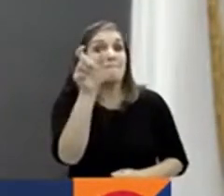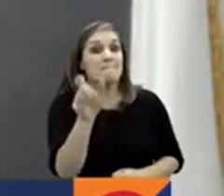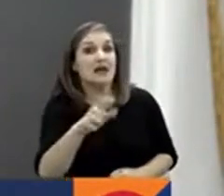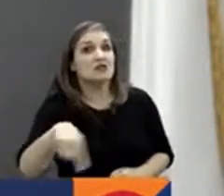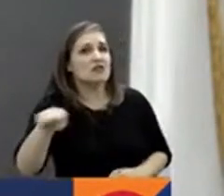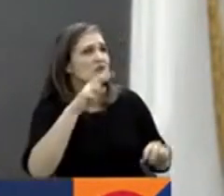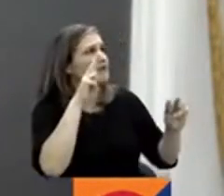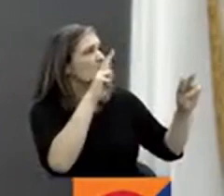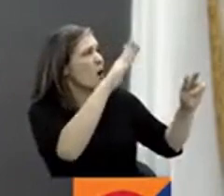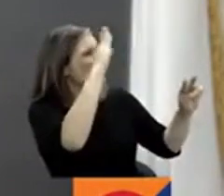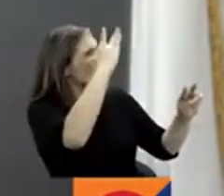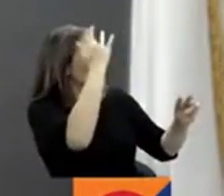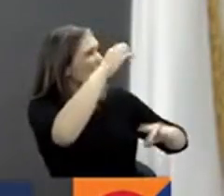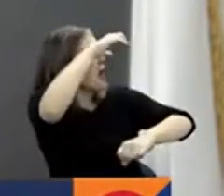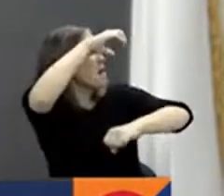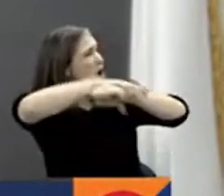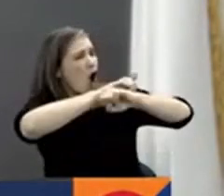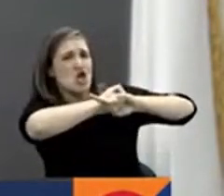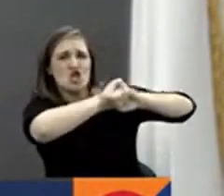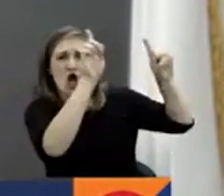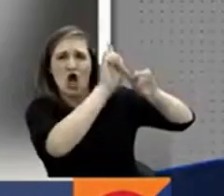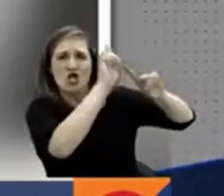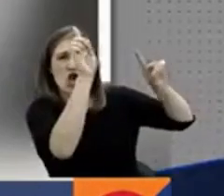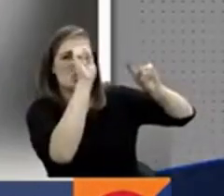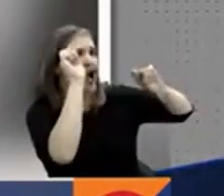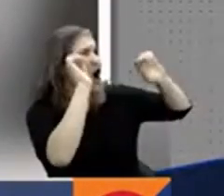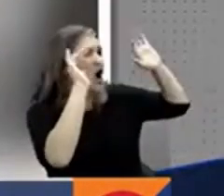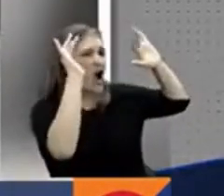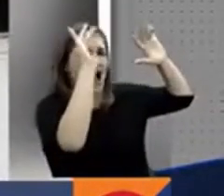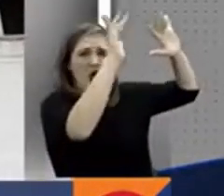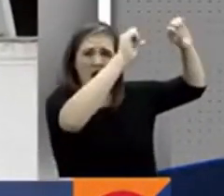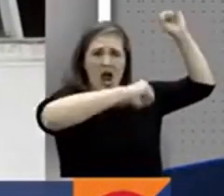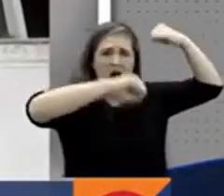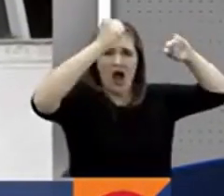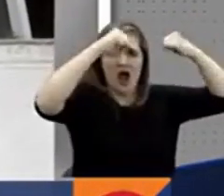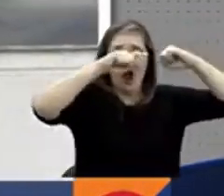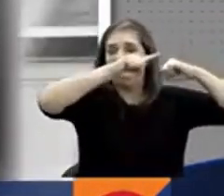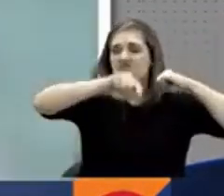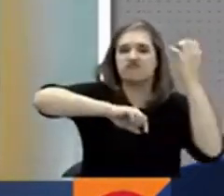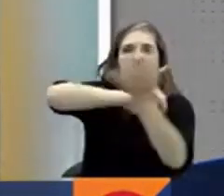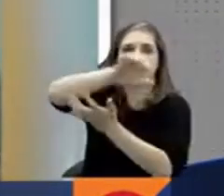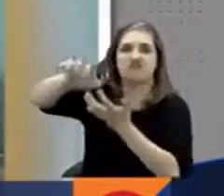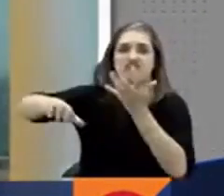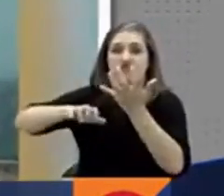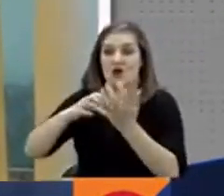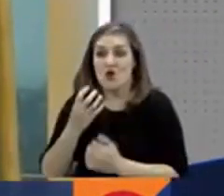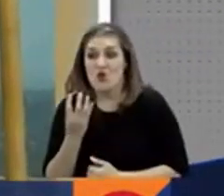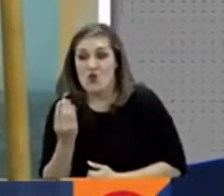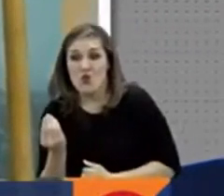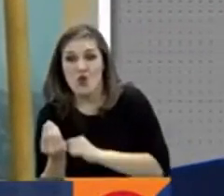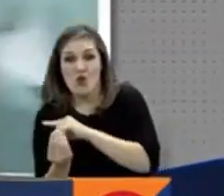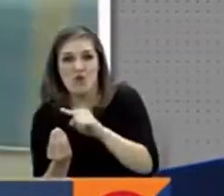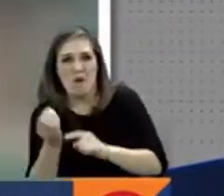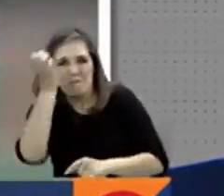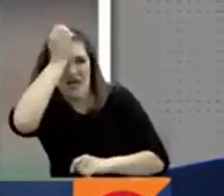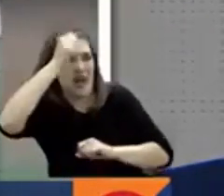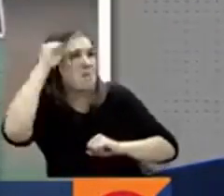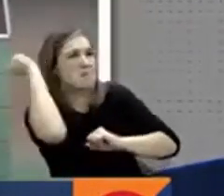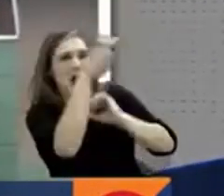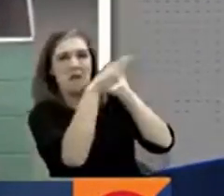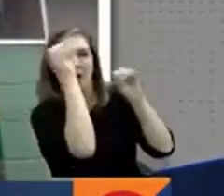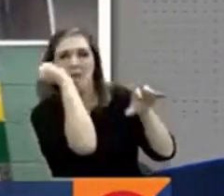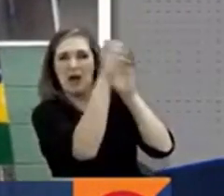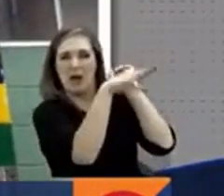uniformados y afectando vehículos institucionales. Según el alto oficial, un grupo de personas atacó con piedras a los